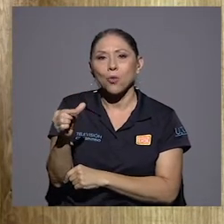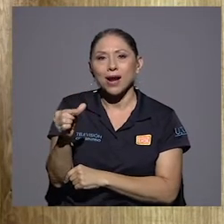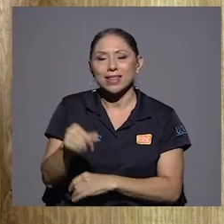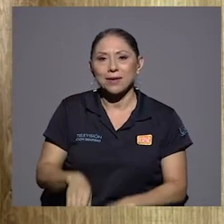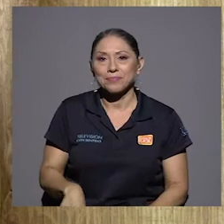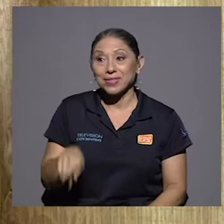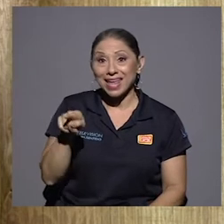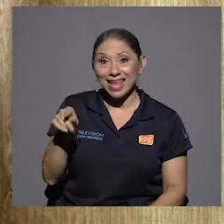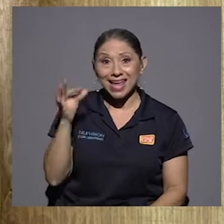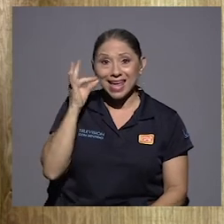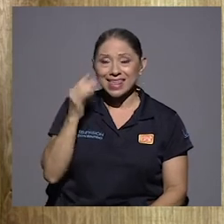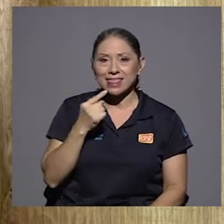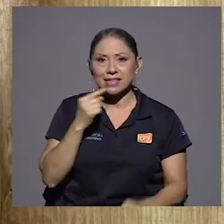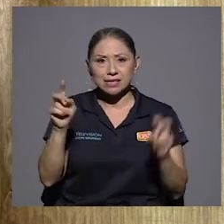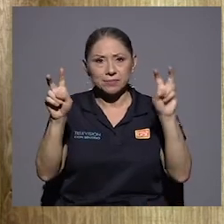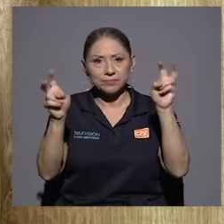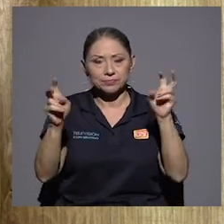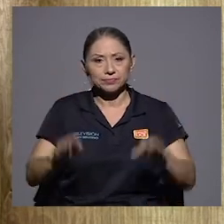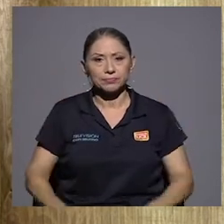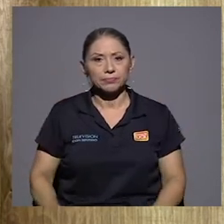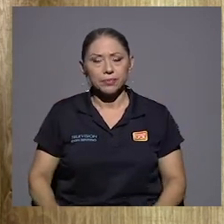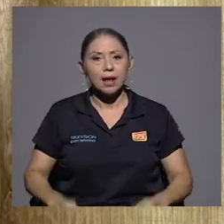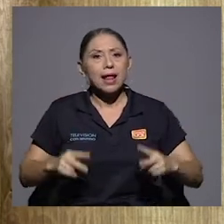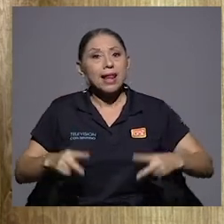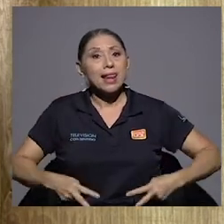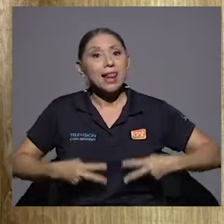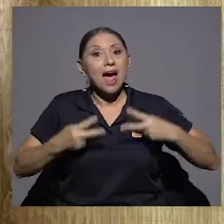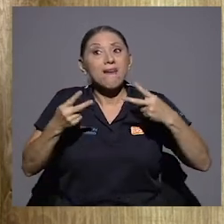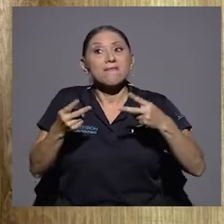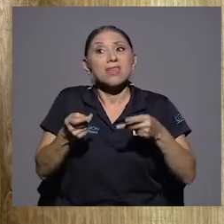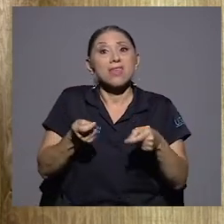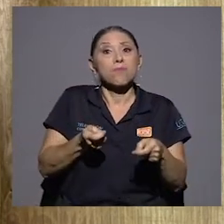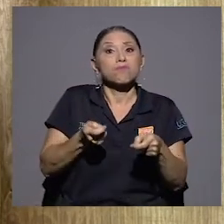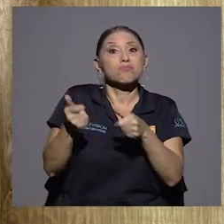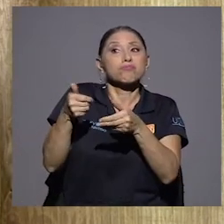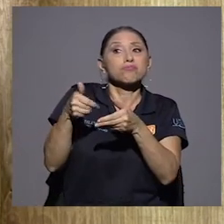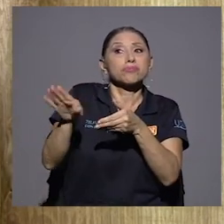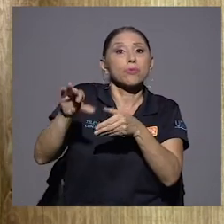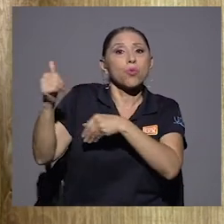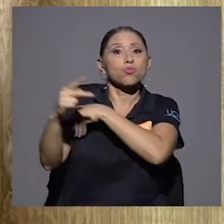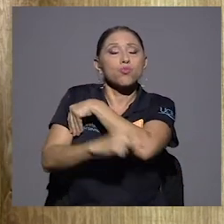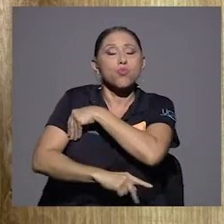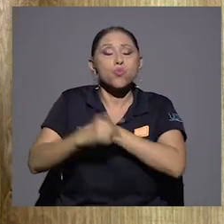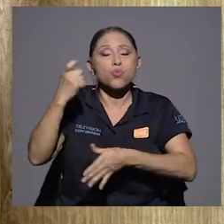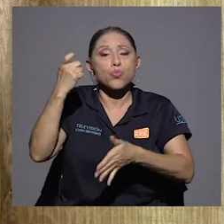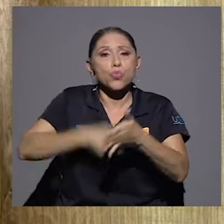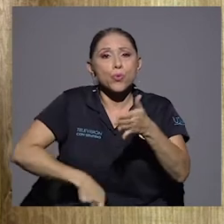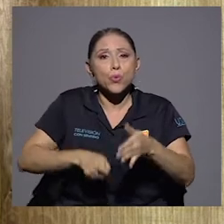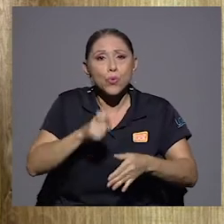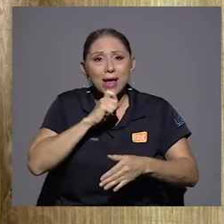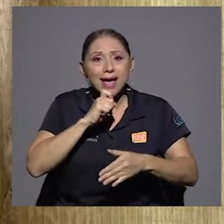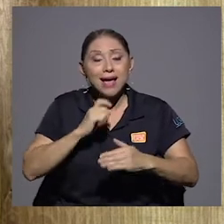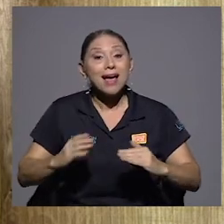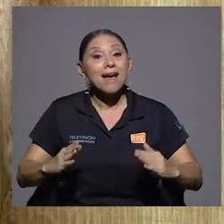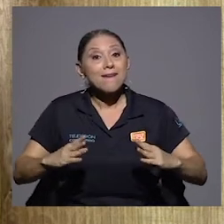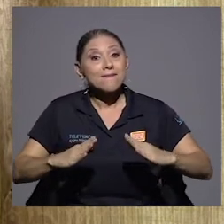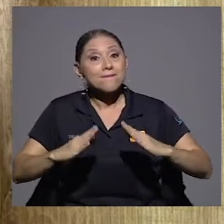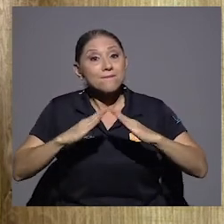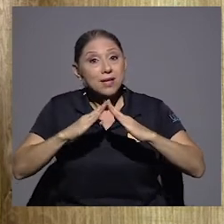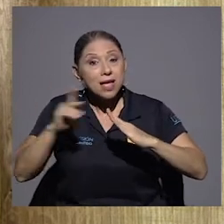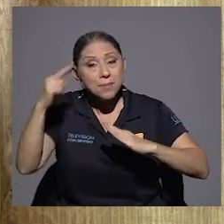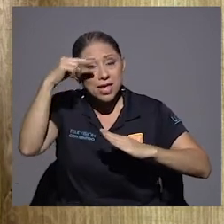Ella dice esto, La vida en el exilio fue muy dura. La vida en México fue dura.